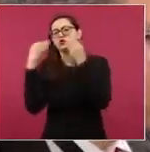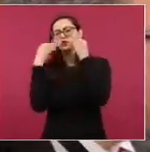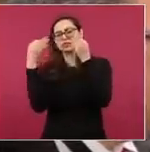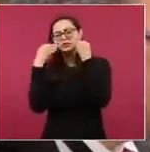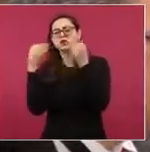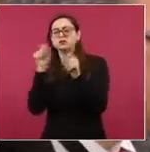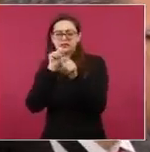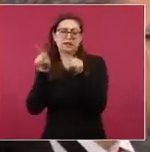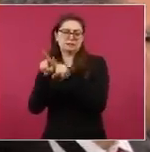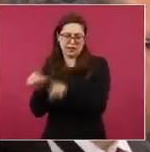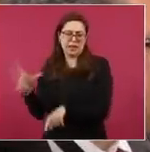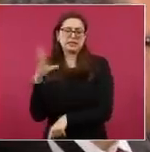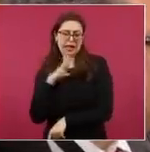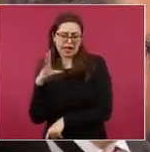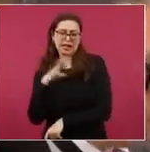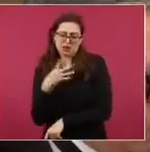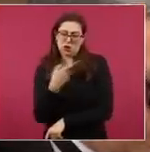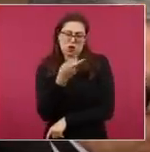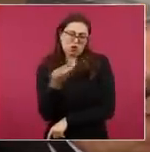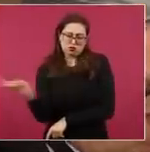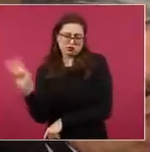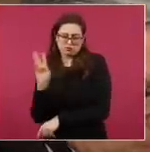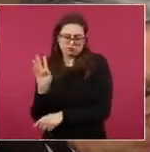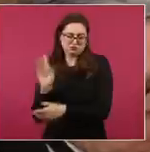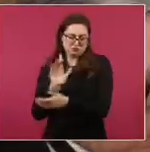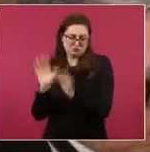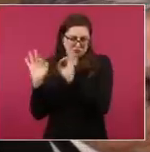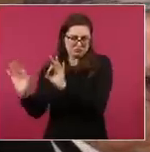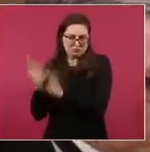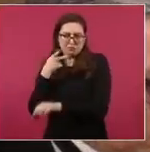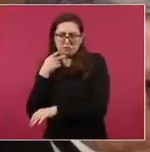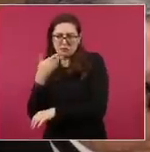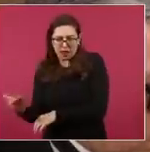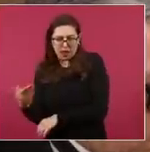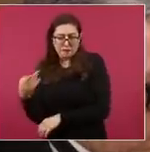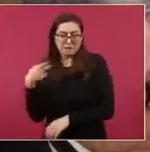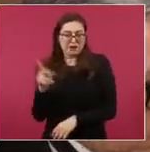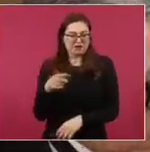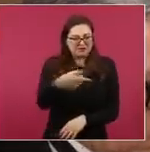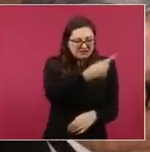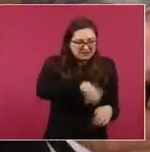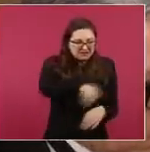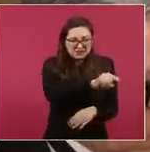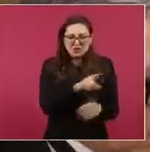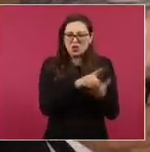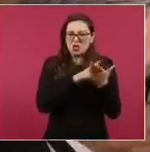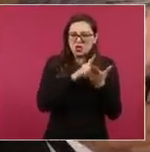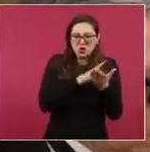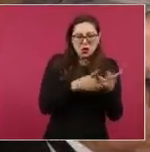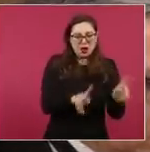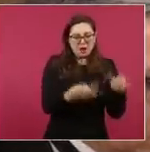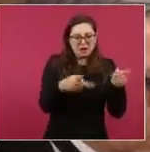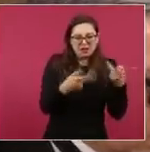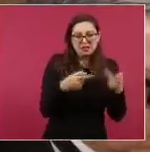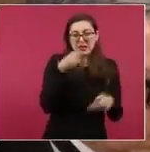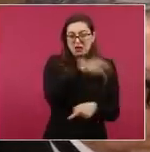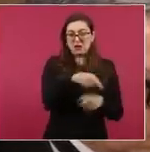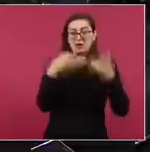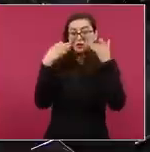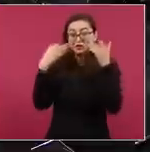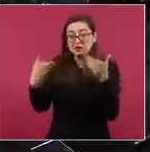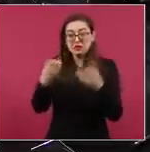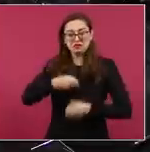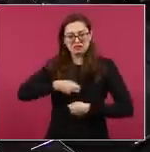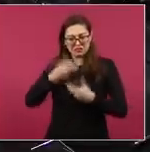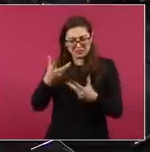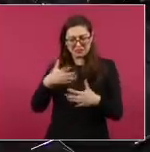precisamente la presentación de estos testimonios? Por supuesto, estando usted ya dentro del gobierno y viendo todo lo que se dejó anteriormente.